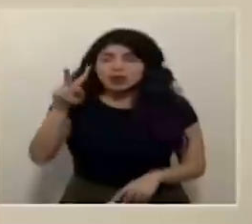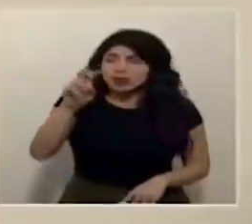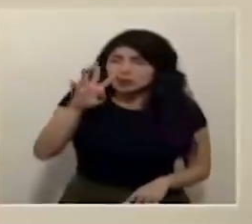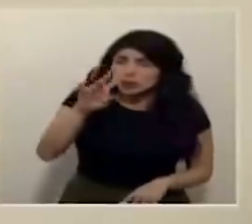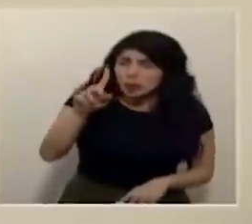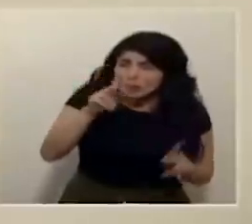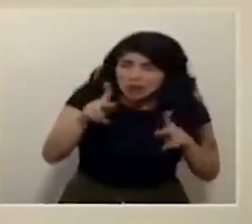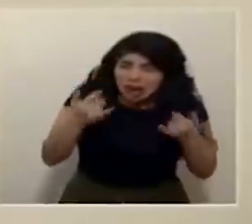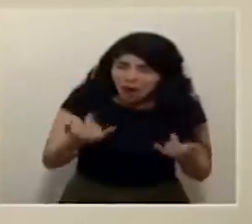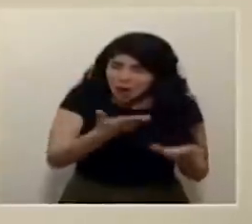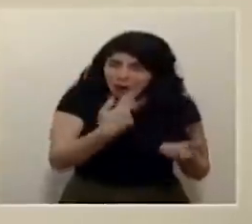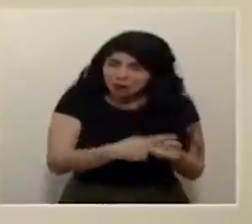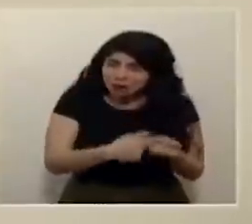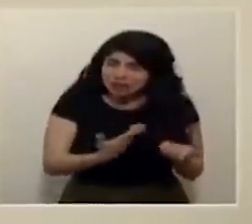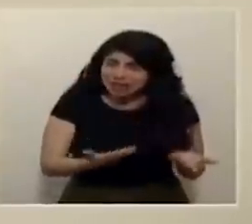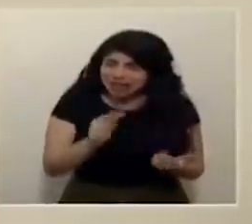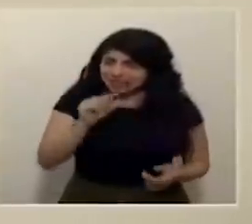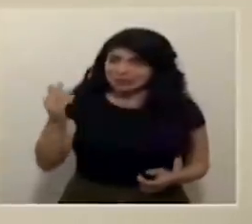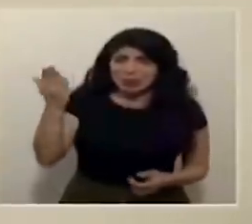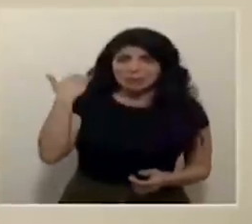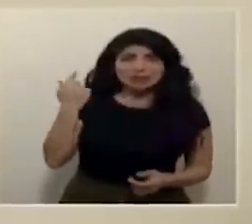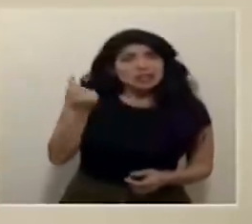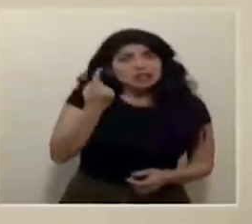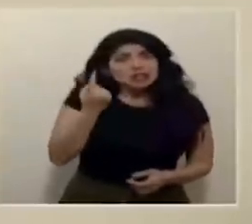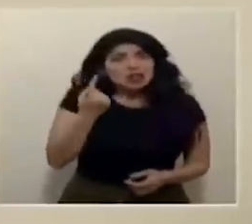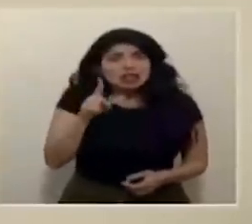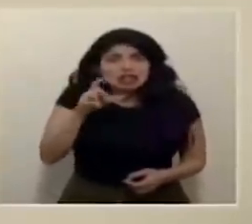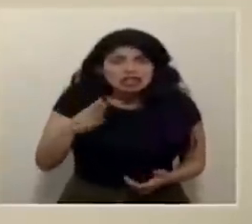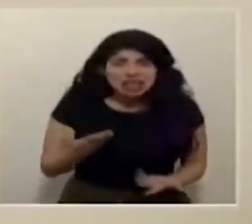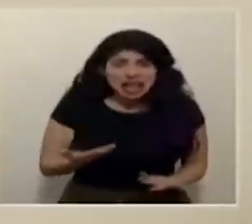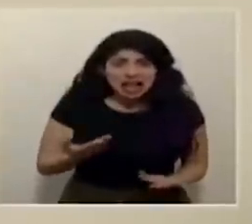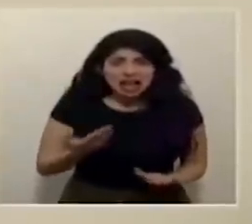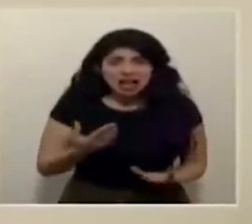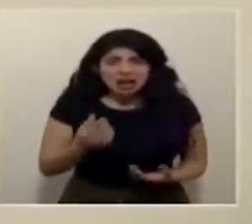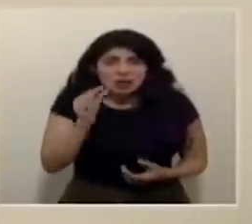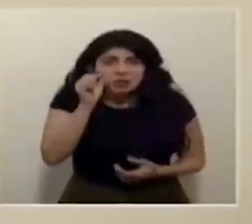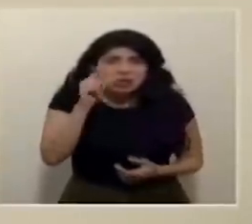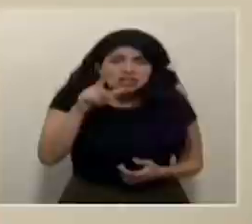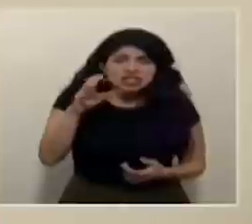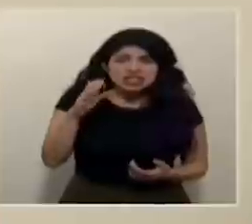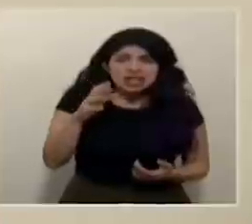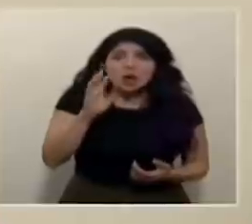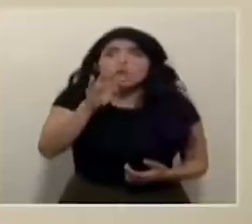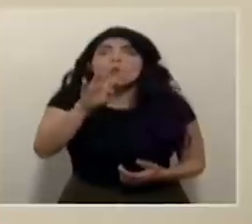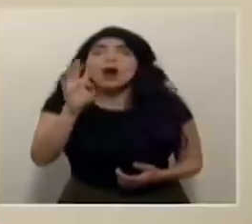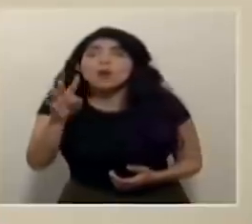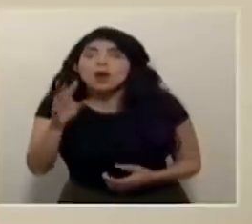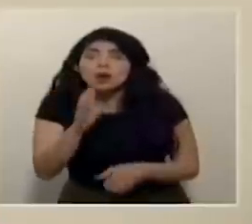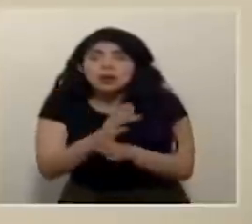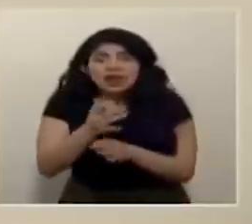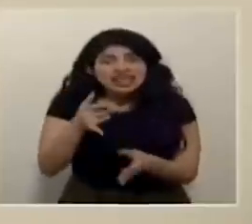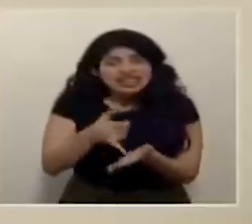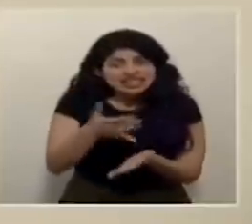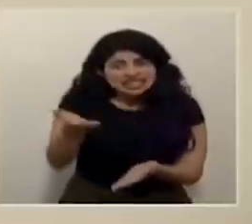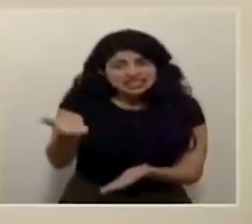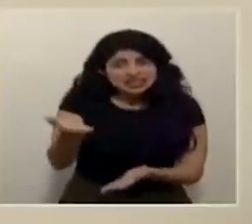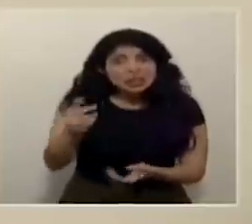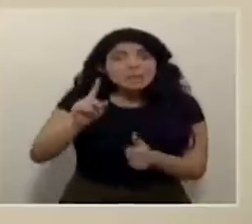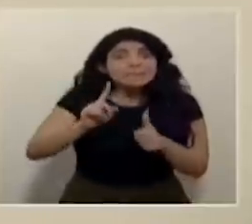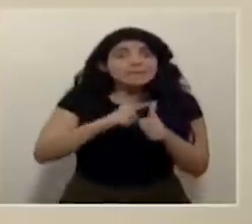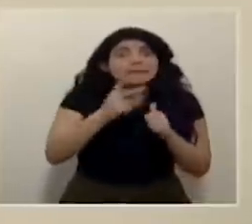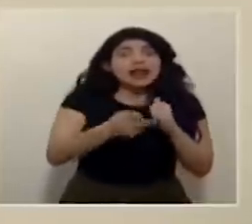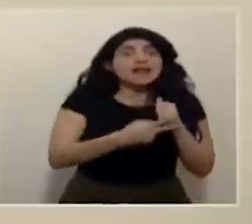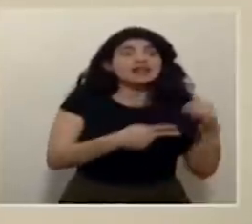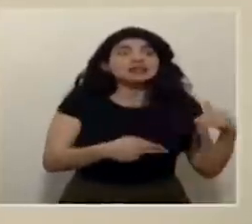personas hospitalizadas cuando la semana pasada teníamos si acaso 100 y un poquito 44 en cuidados intensivos cuando en la primera ola